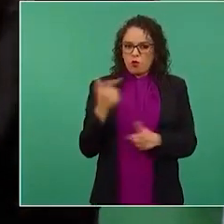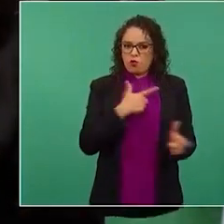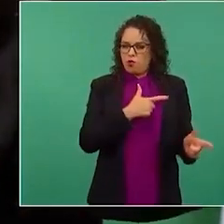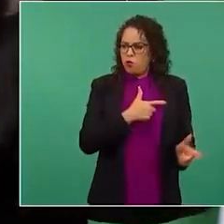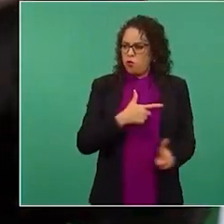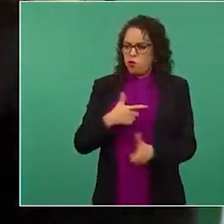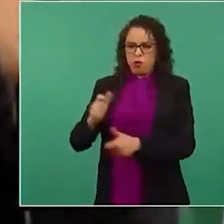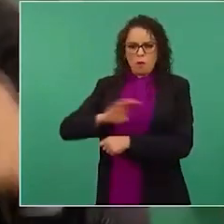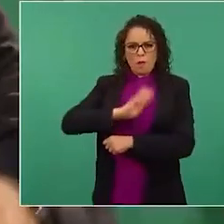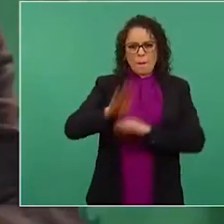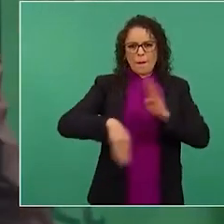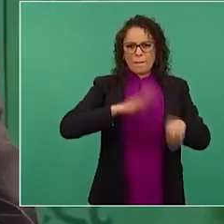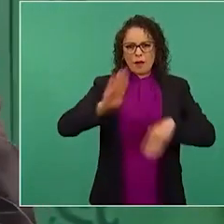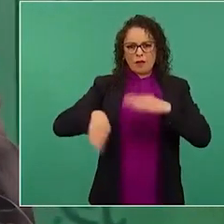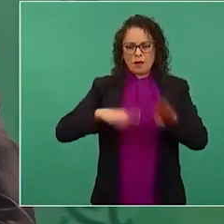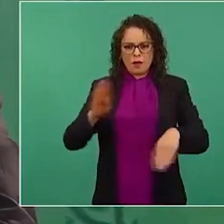cosa